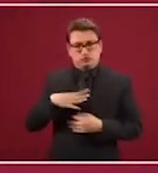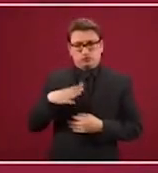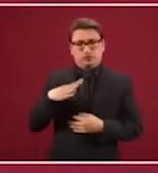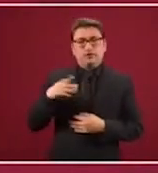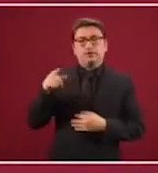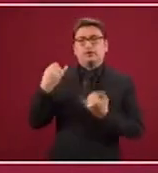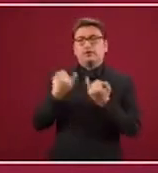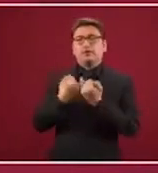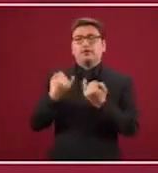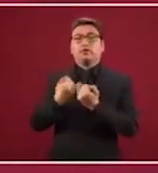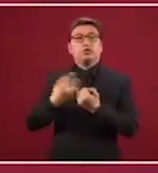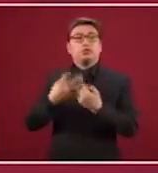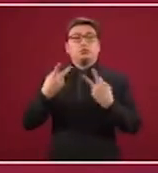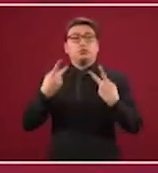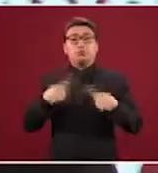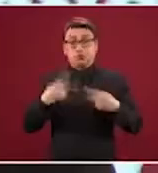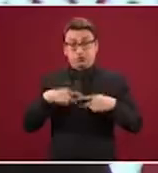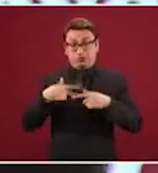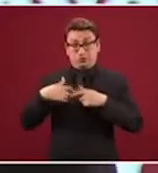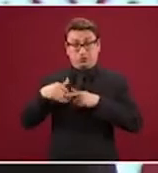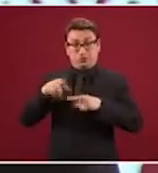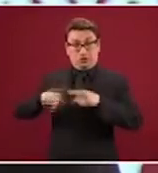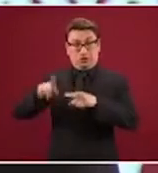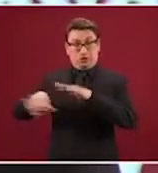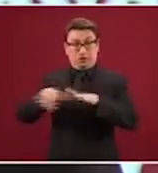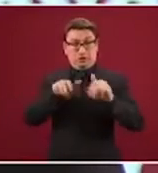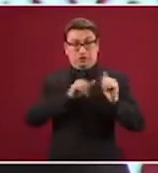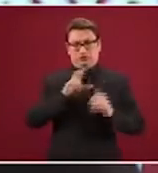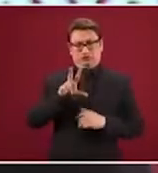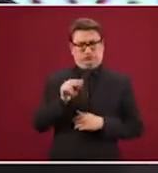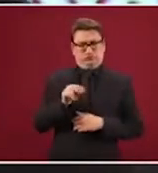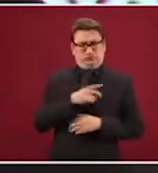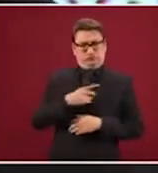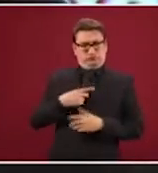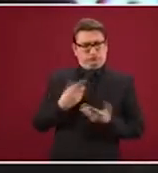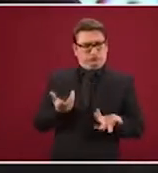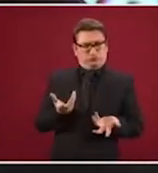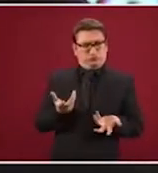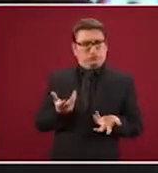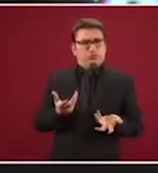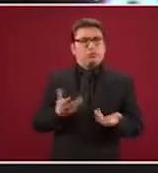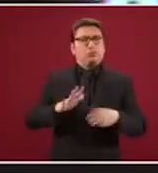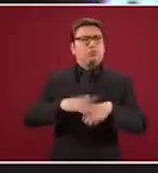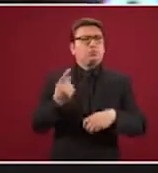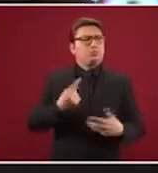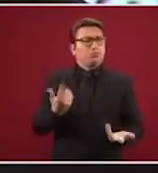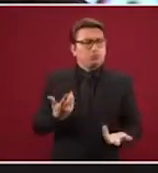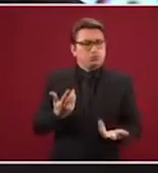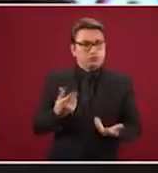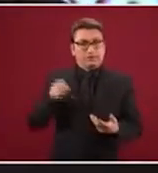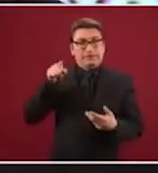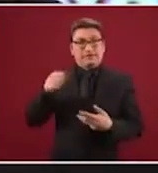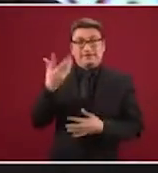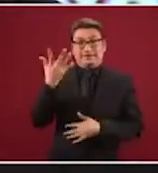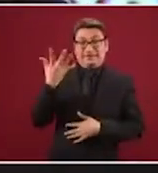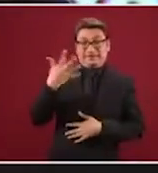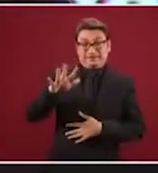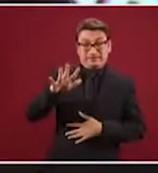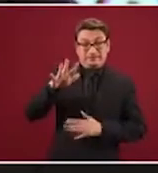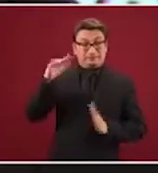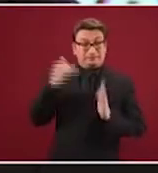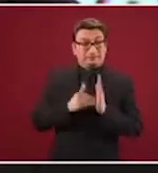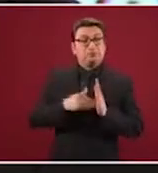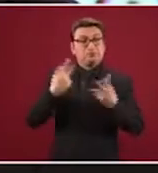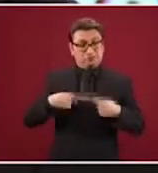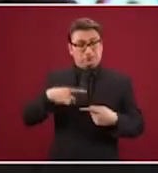replegar al personal, no tenemos por qué. Es decir, simplemente tenemos 10 mil mexicanas y mexicanos